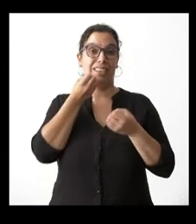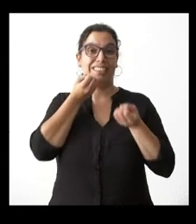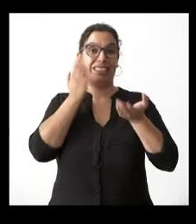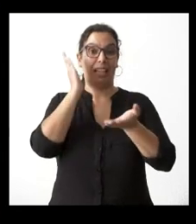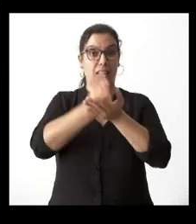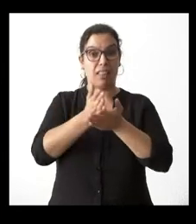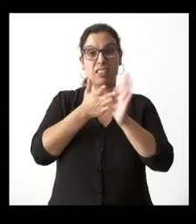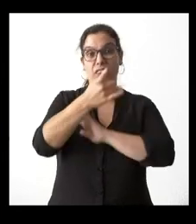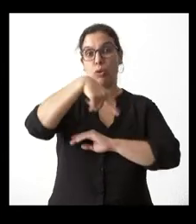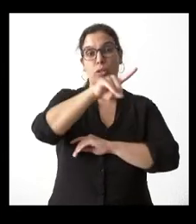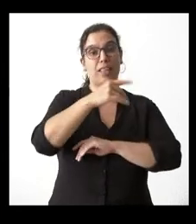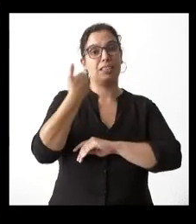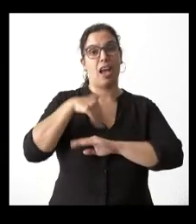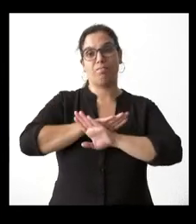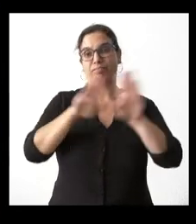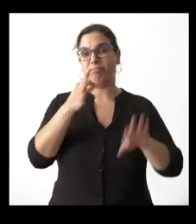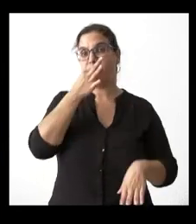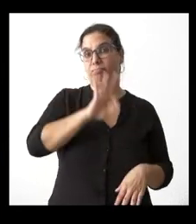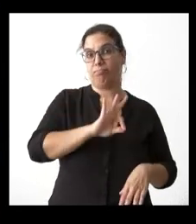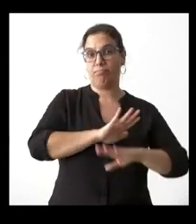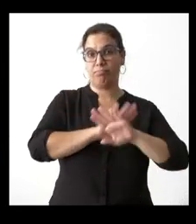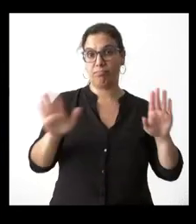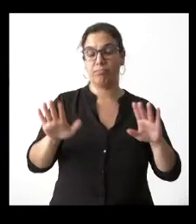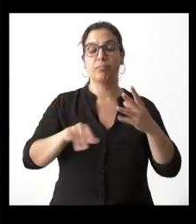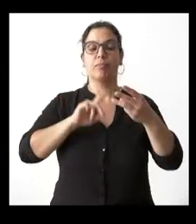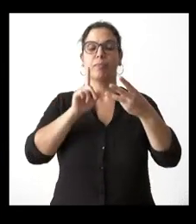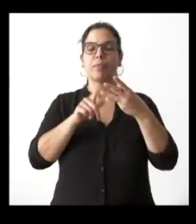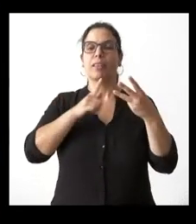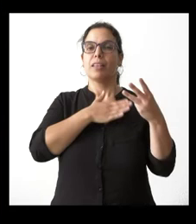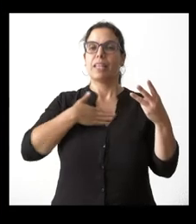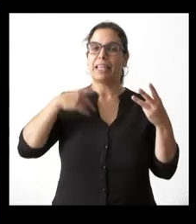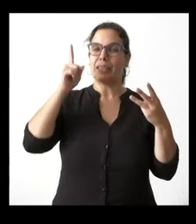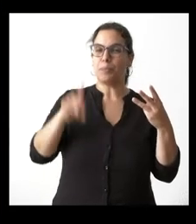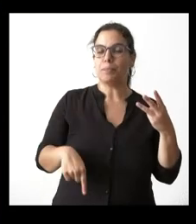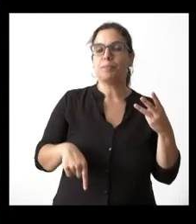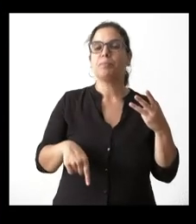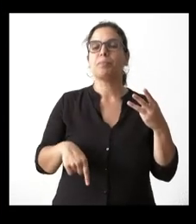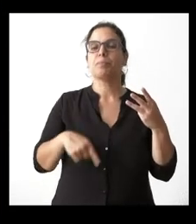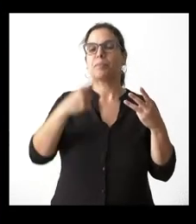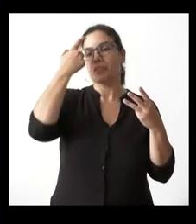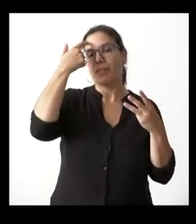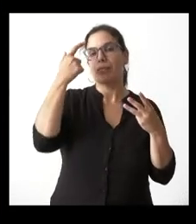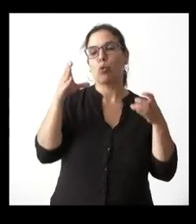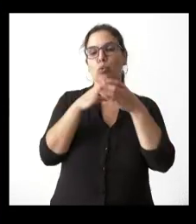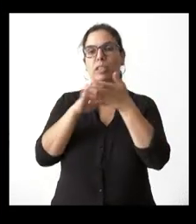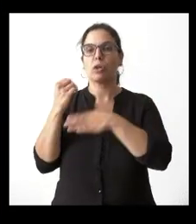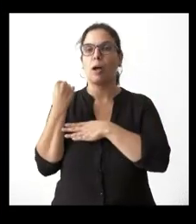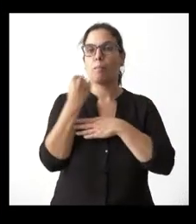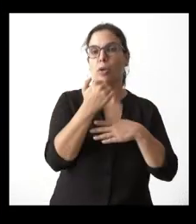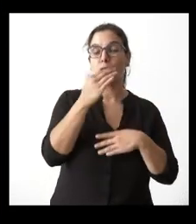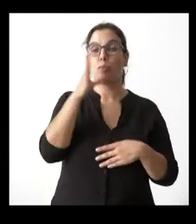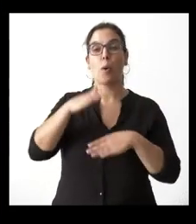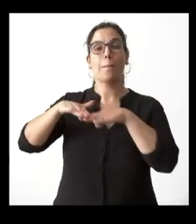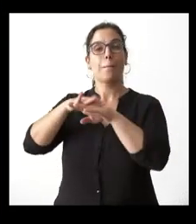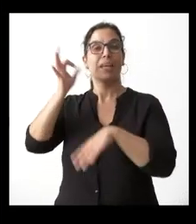y quería también saber si la Junta va a apoyar de alguna manera ha anunciado la ministra que